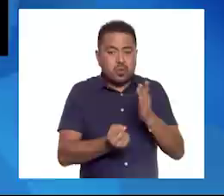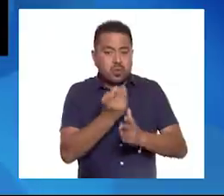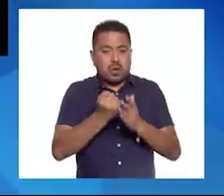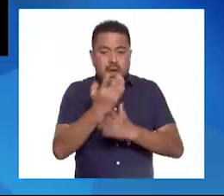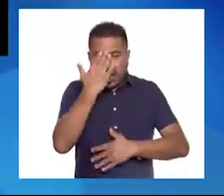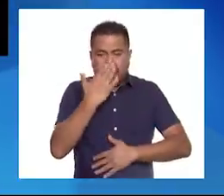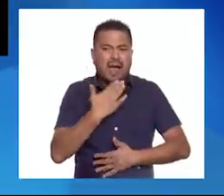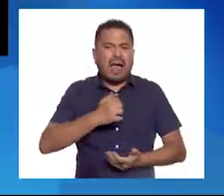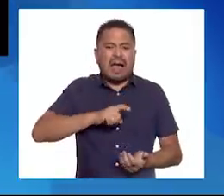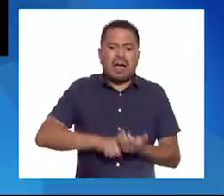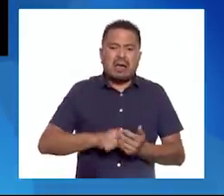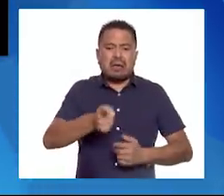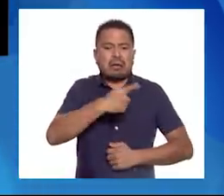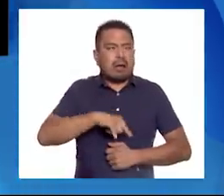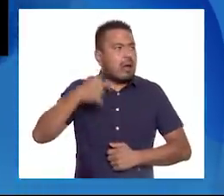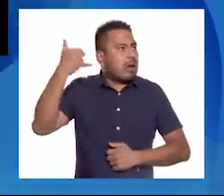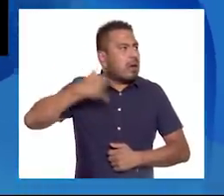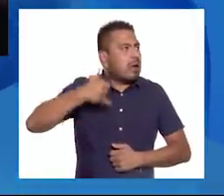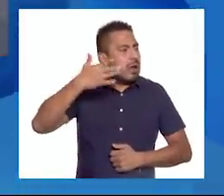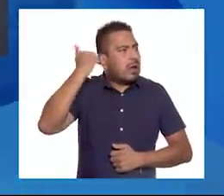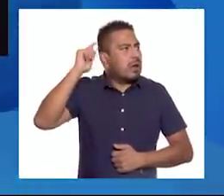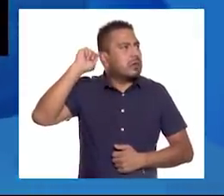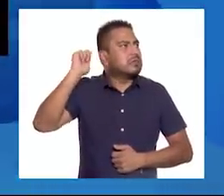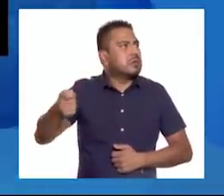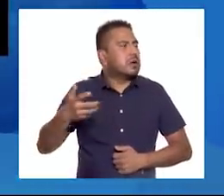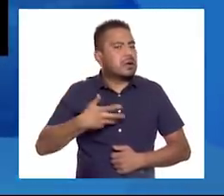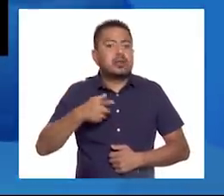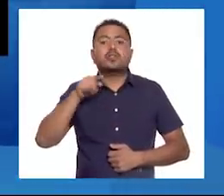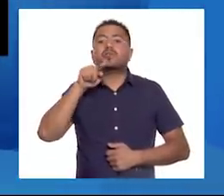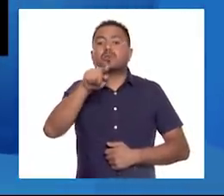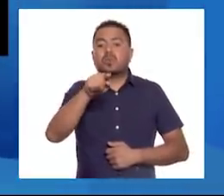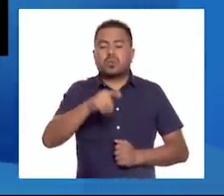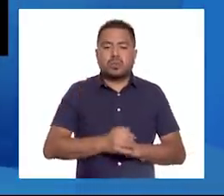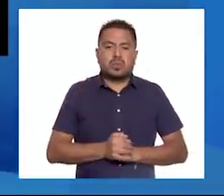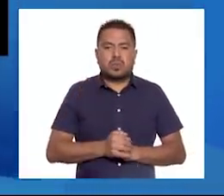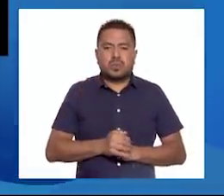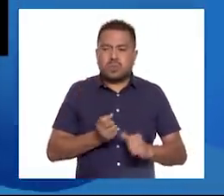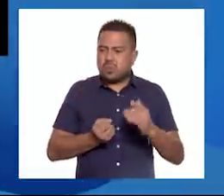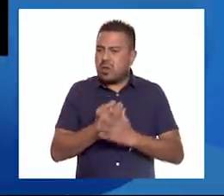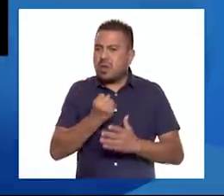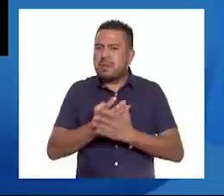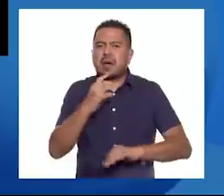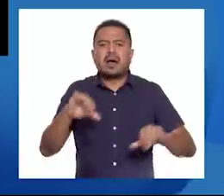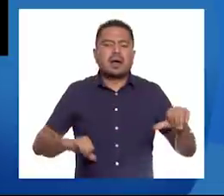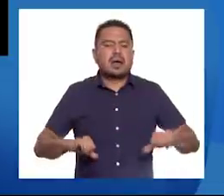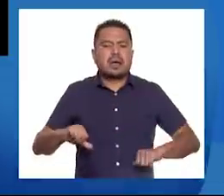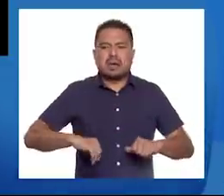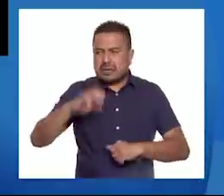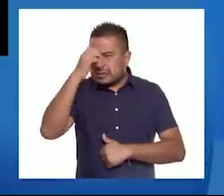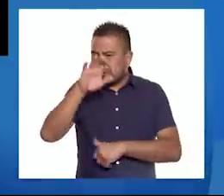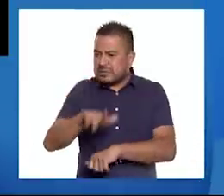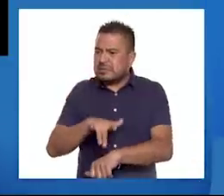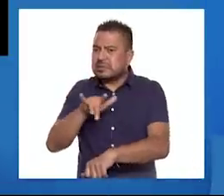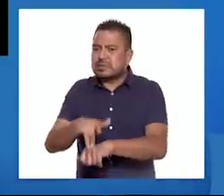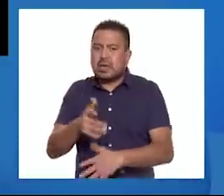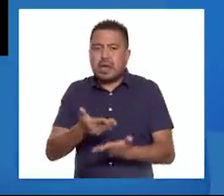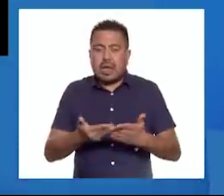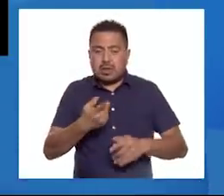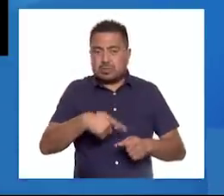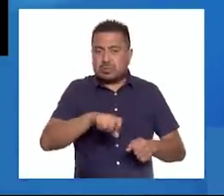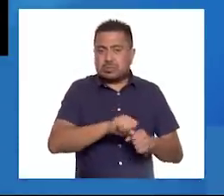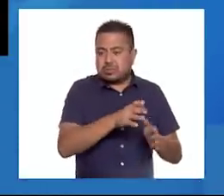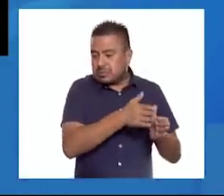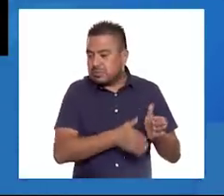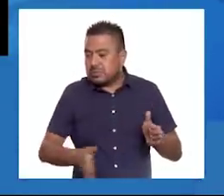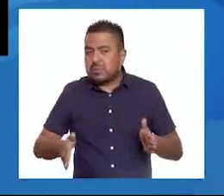talentos que ni siquiera sabíamos que teníamos. ¿Y tú? ¿Qué nuevas actividades experimentarás durante esta semana?